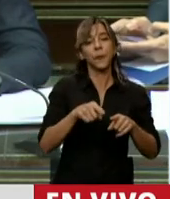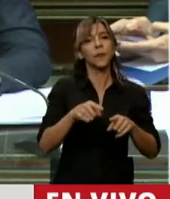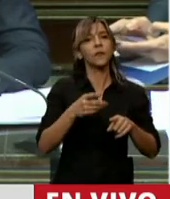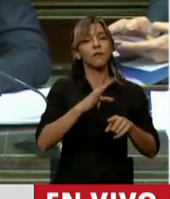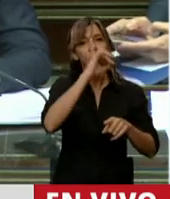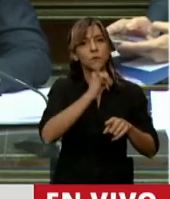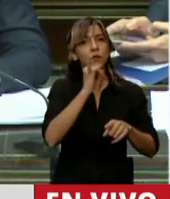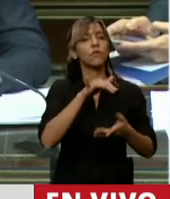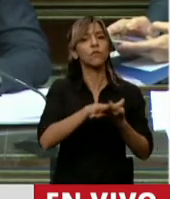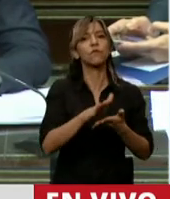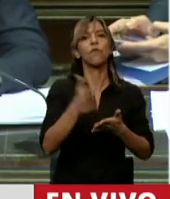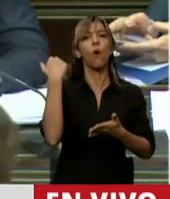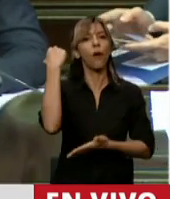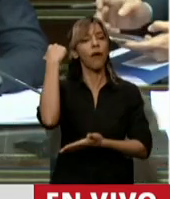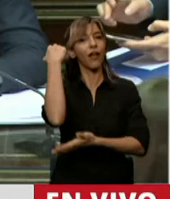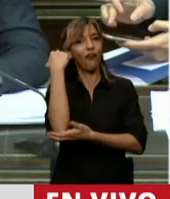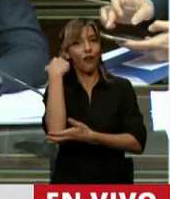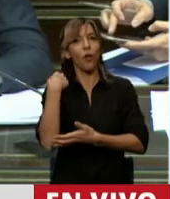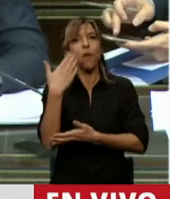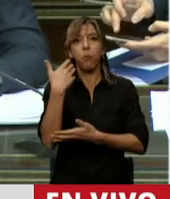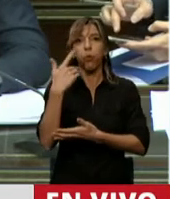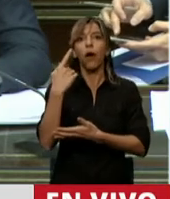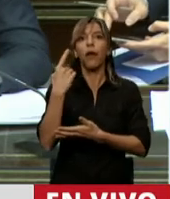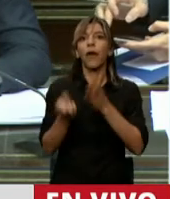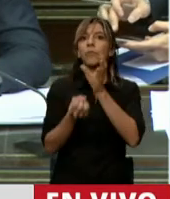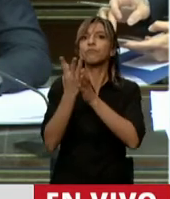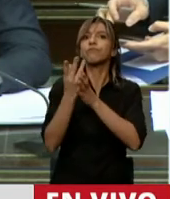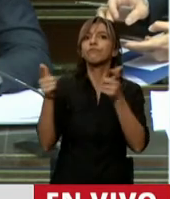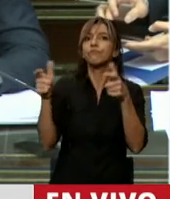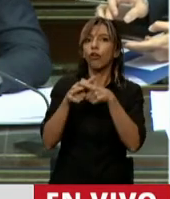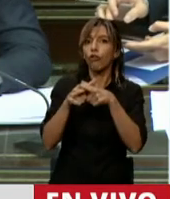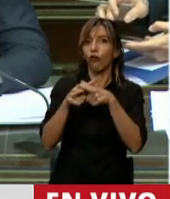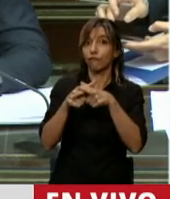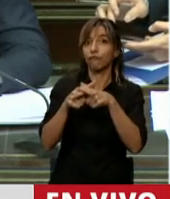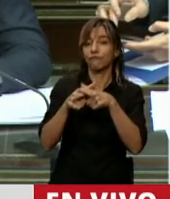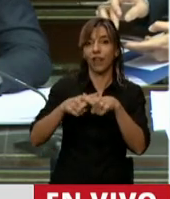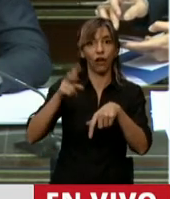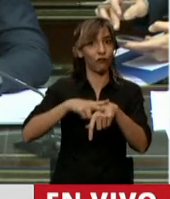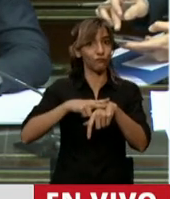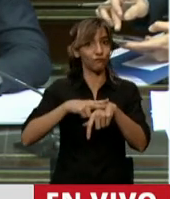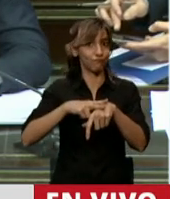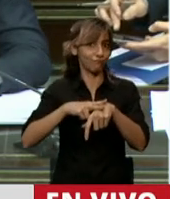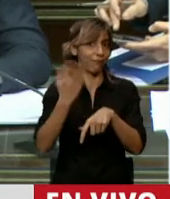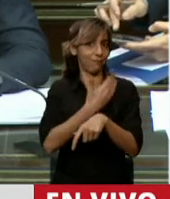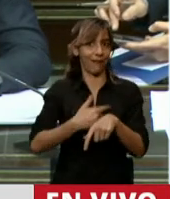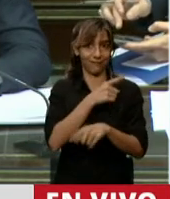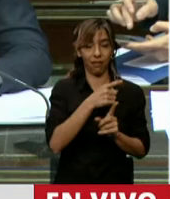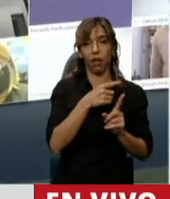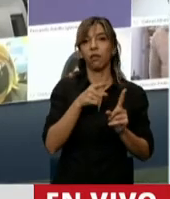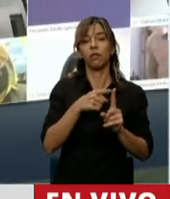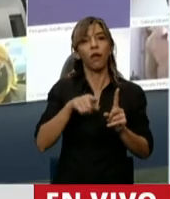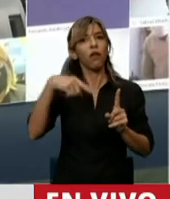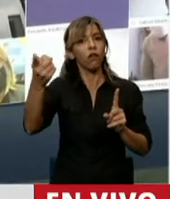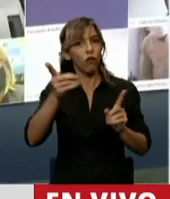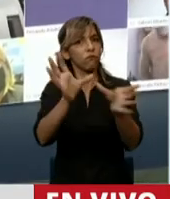un Consejo Económico y Social. Nuestro candidato a presidente también lo planteó. Y el Bloque Socialista lo viene planteando